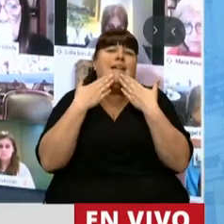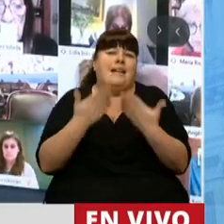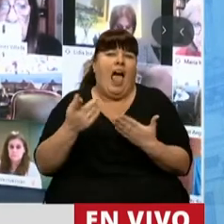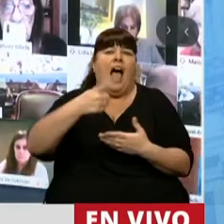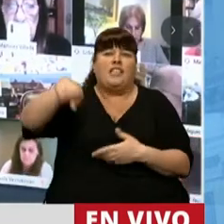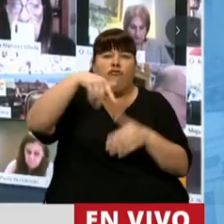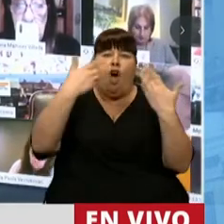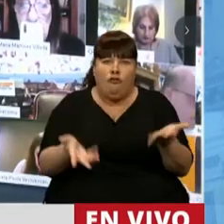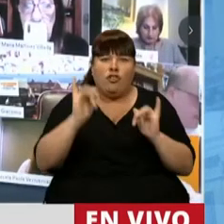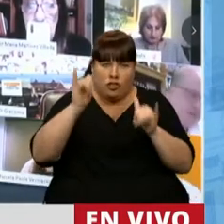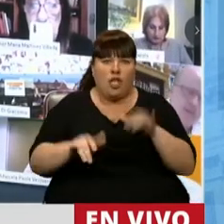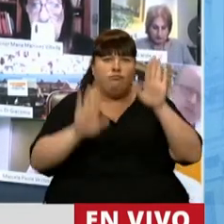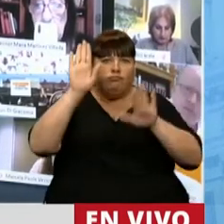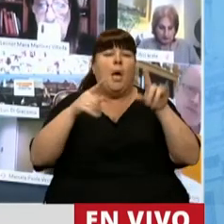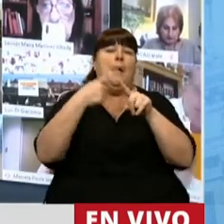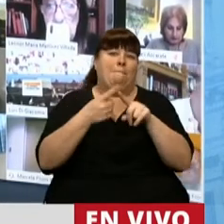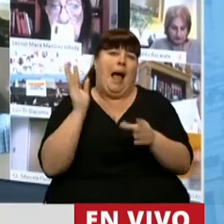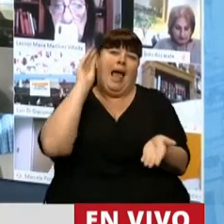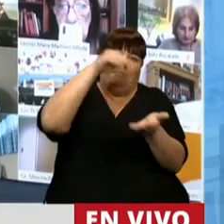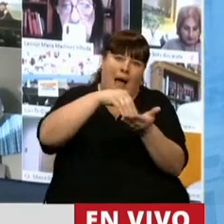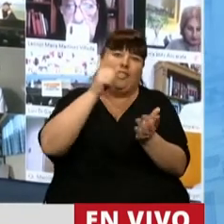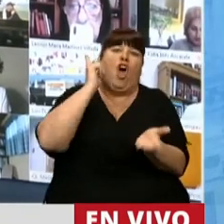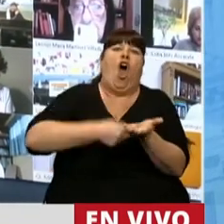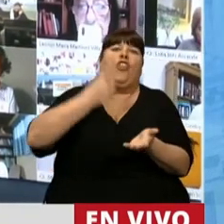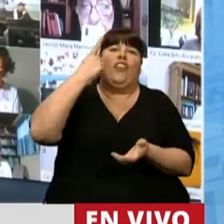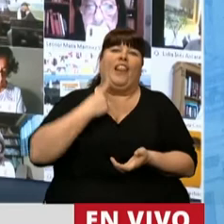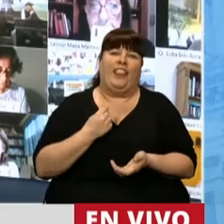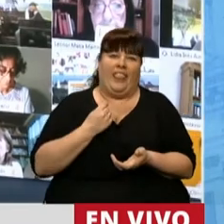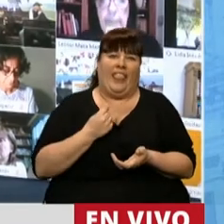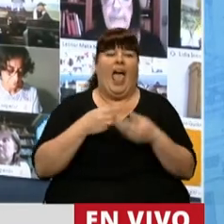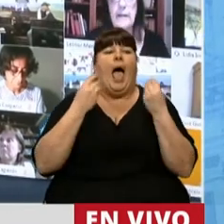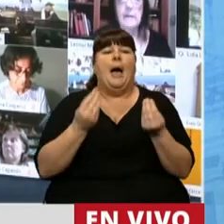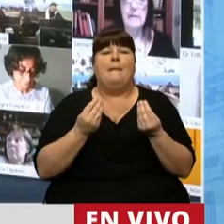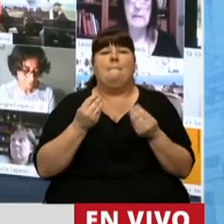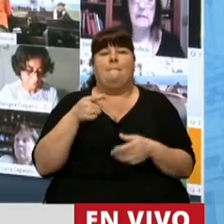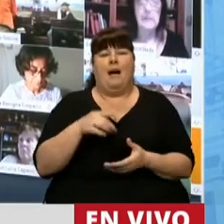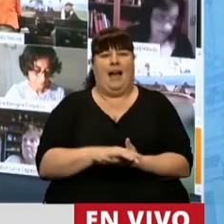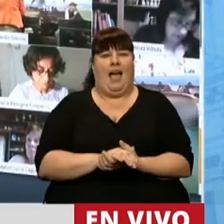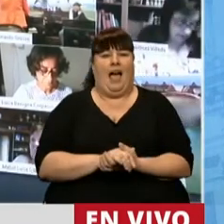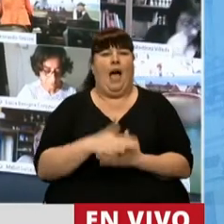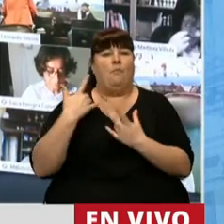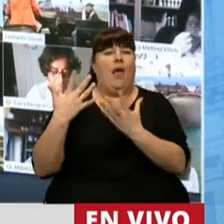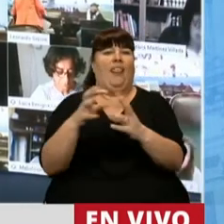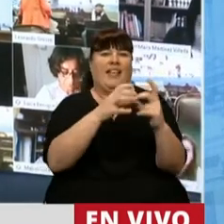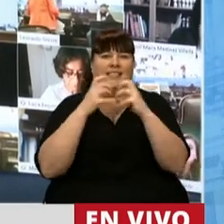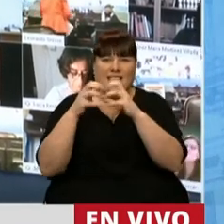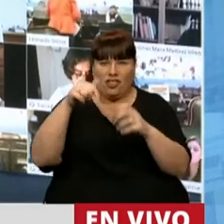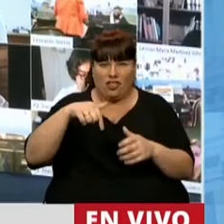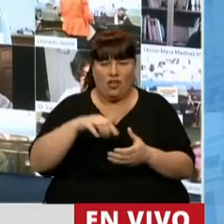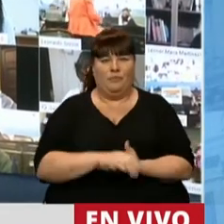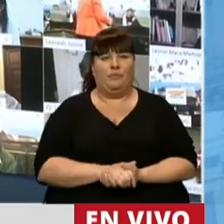la predisposición de todo de poder agregarlo al orden del día, de manera que pueda ser tratado